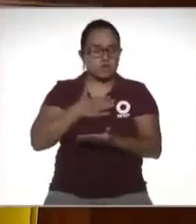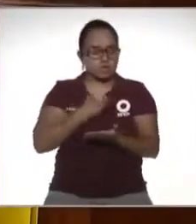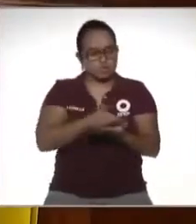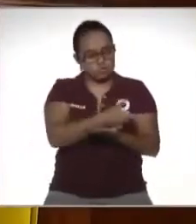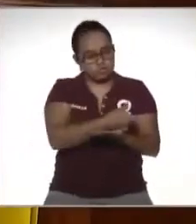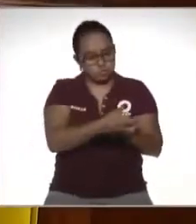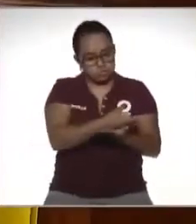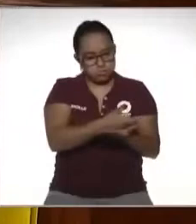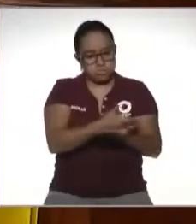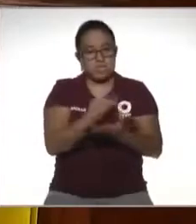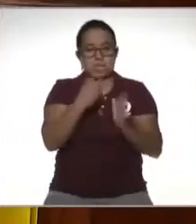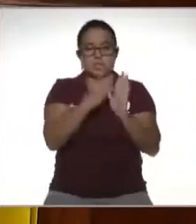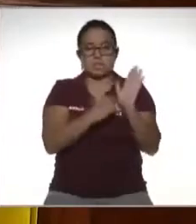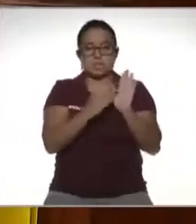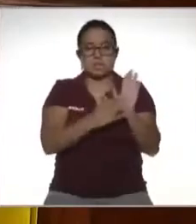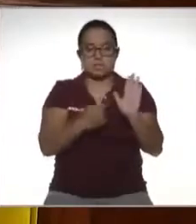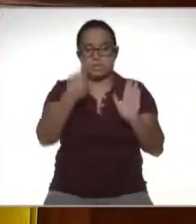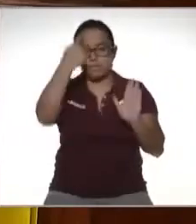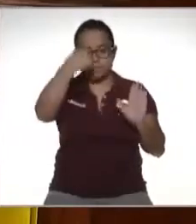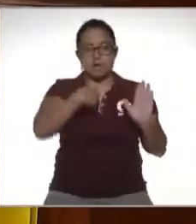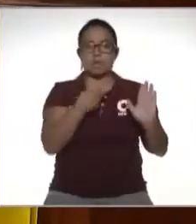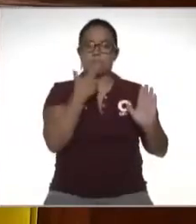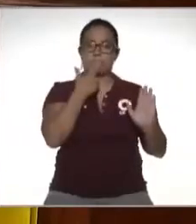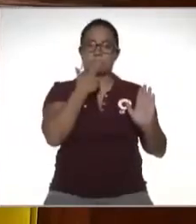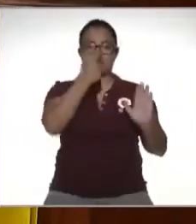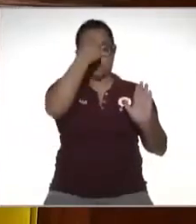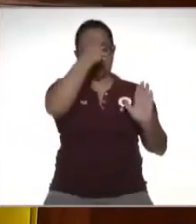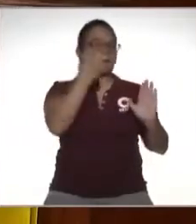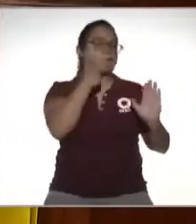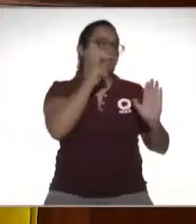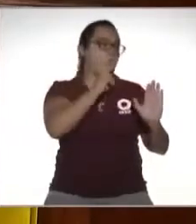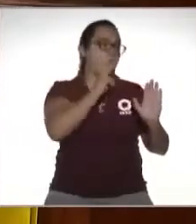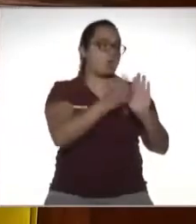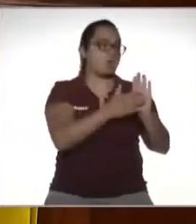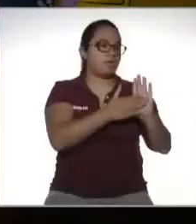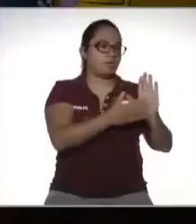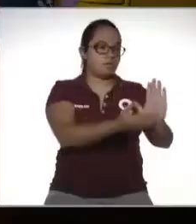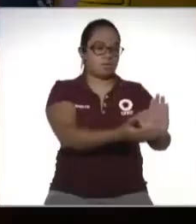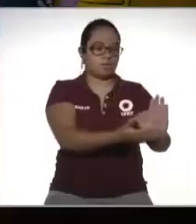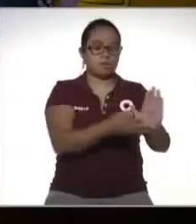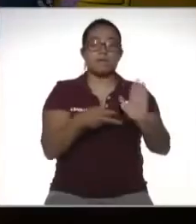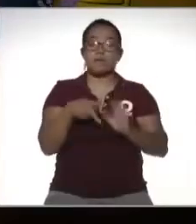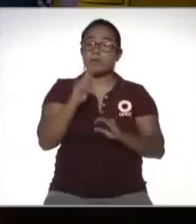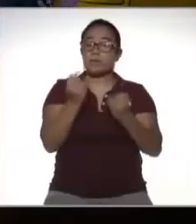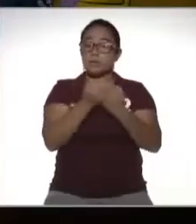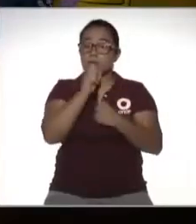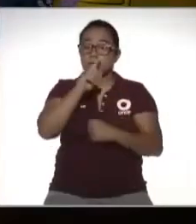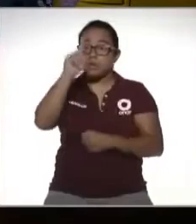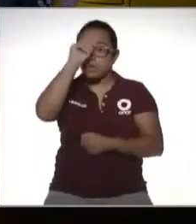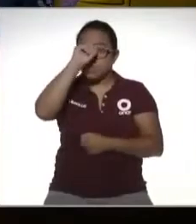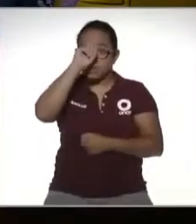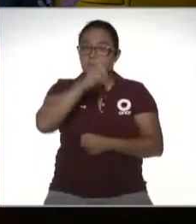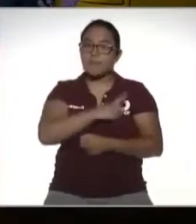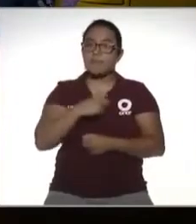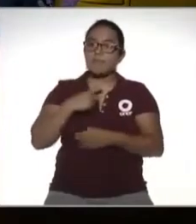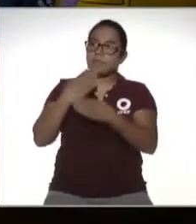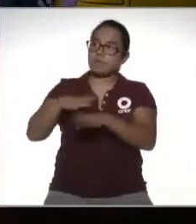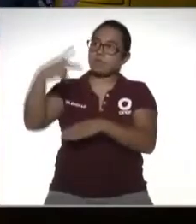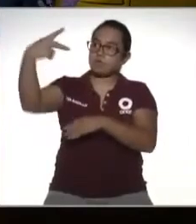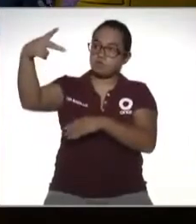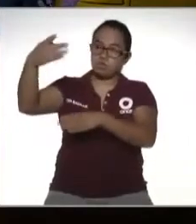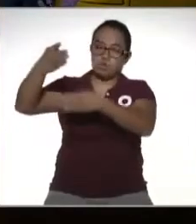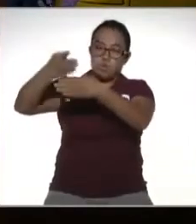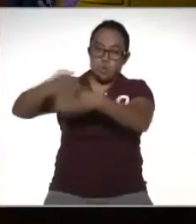dando y que ese documento después a mí me sirva para avalar pero además las recomendaciones son que vengan de cuentas de ella